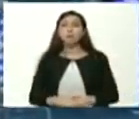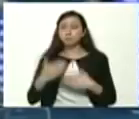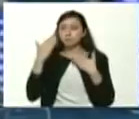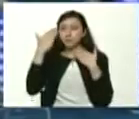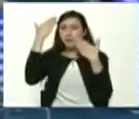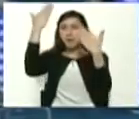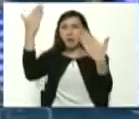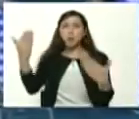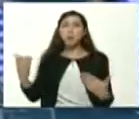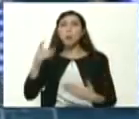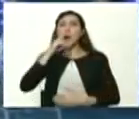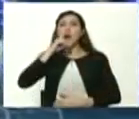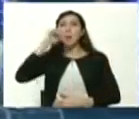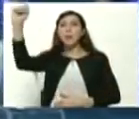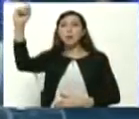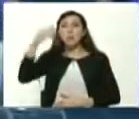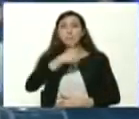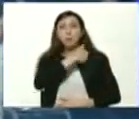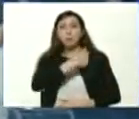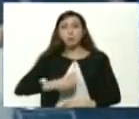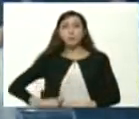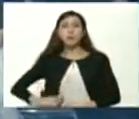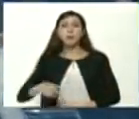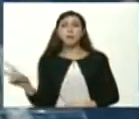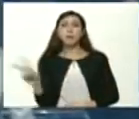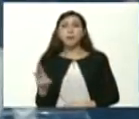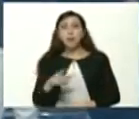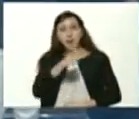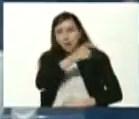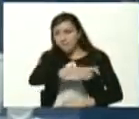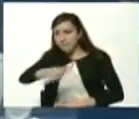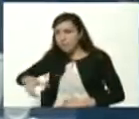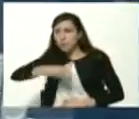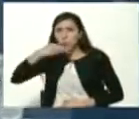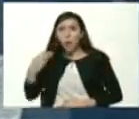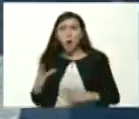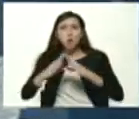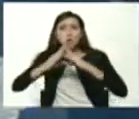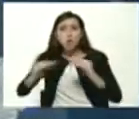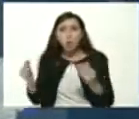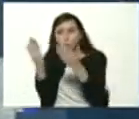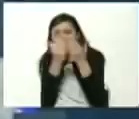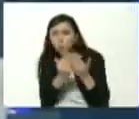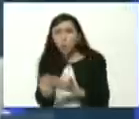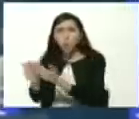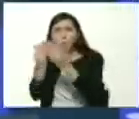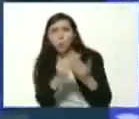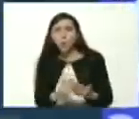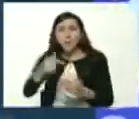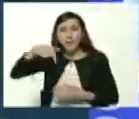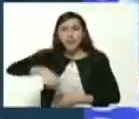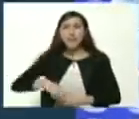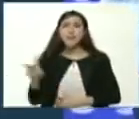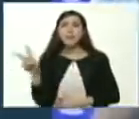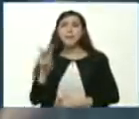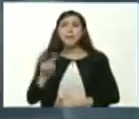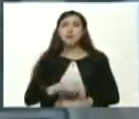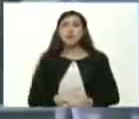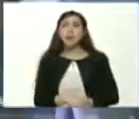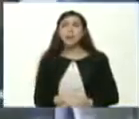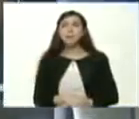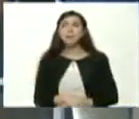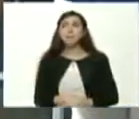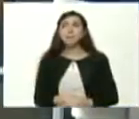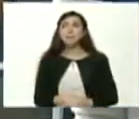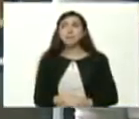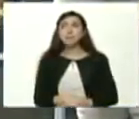el jefe de Estado venezolano a los jóvenes estudiantes de la República Bolivariana de Venezuela,